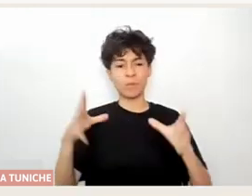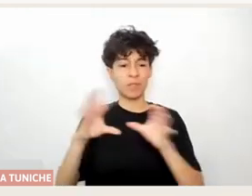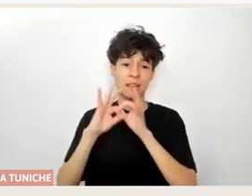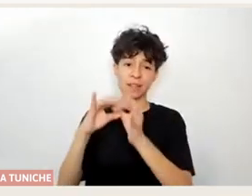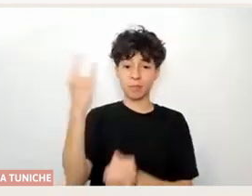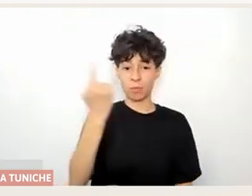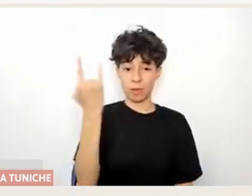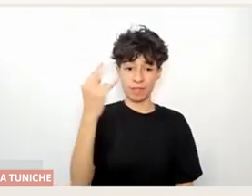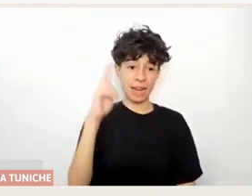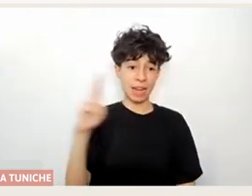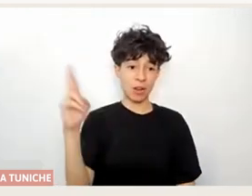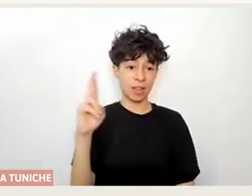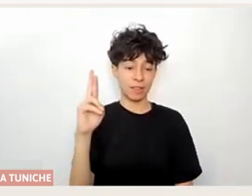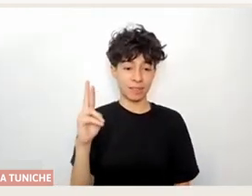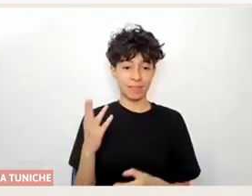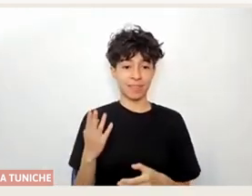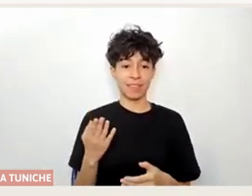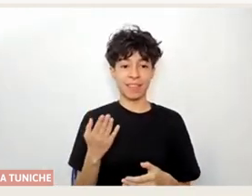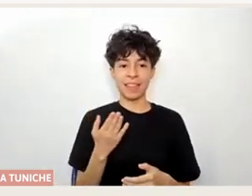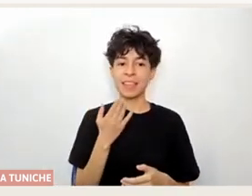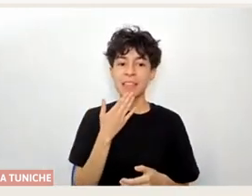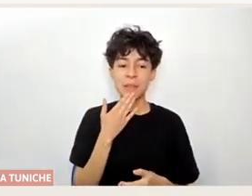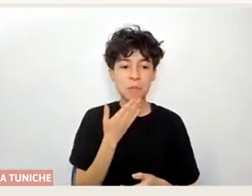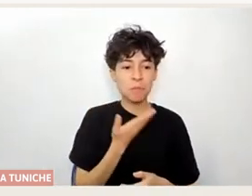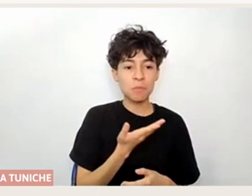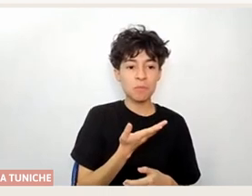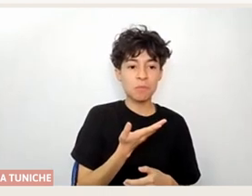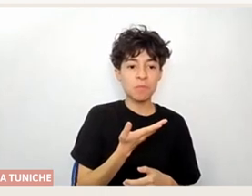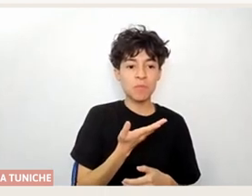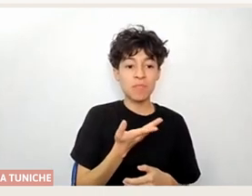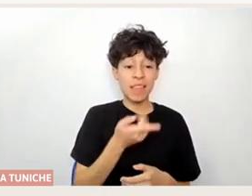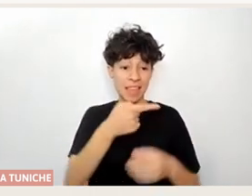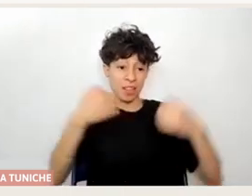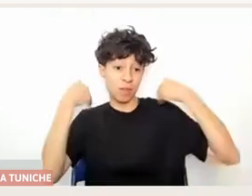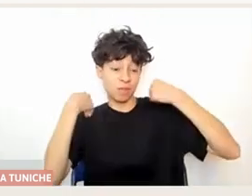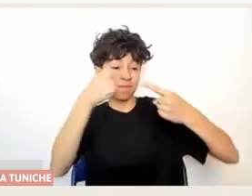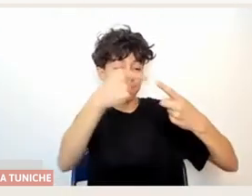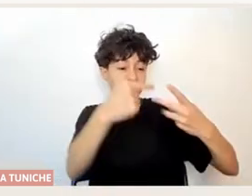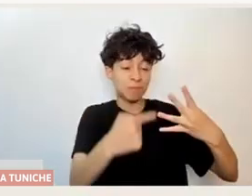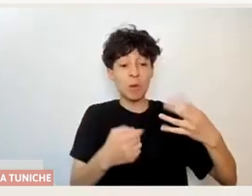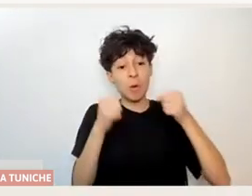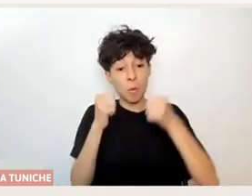Recoleta por este espacio y invitarles a explorar esta, este recetario, estas otras maneras de mirar.